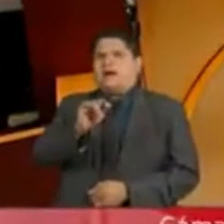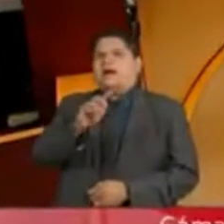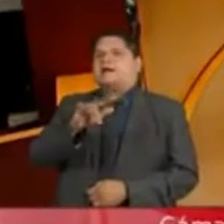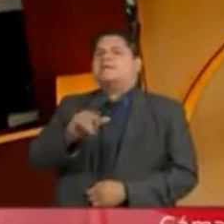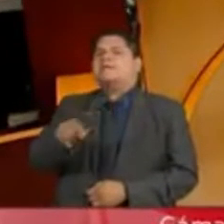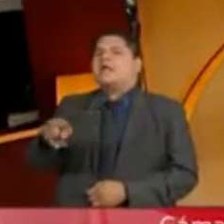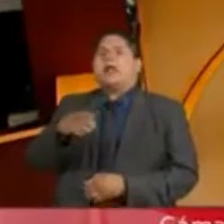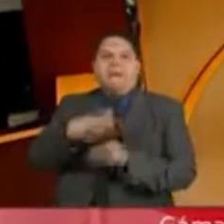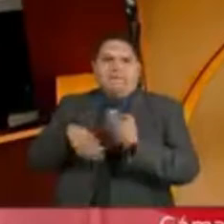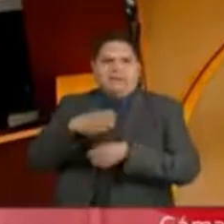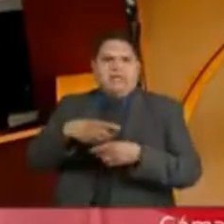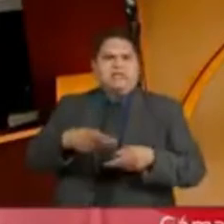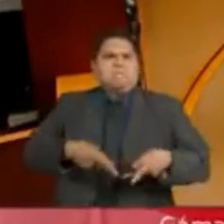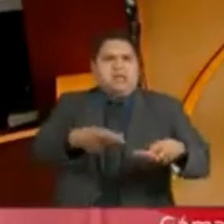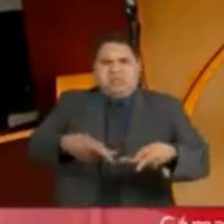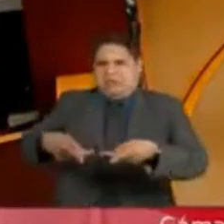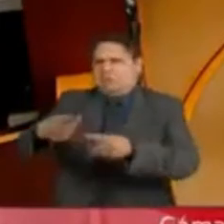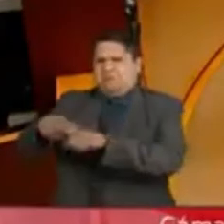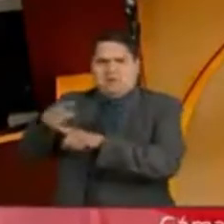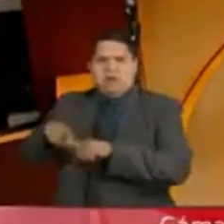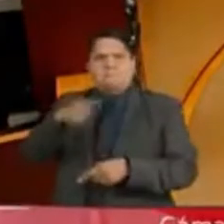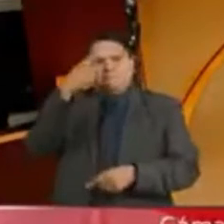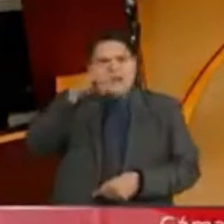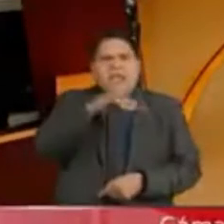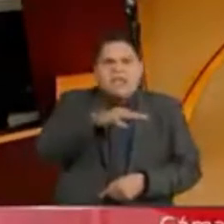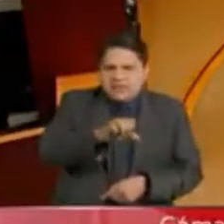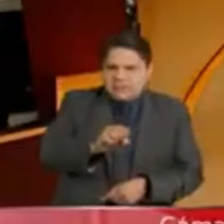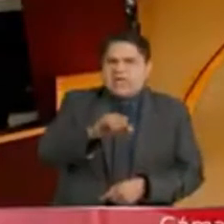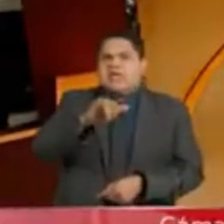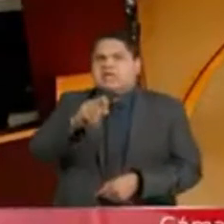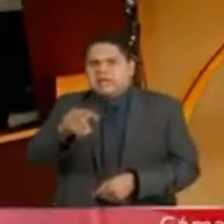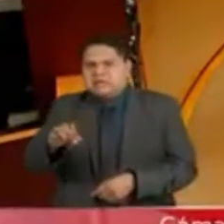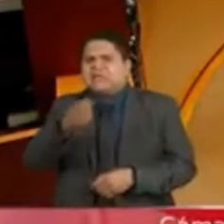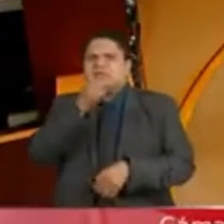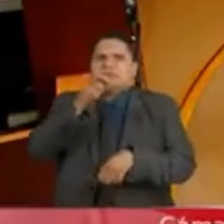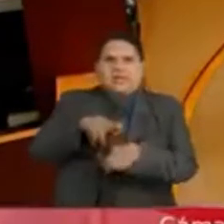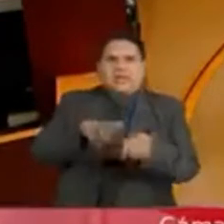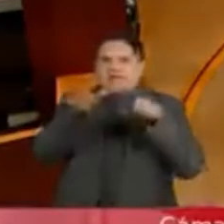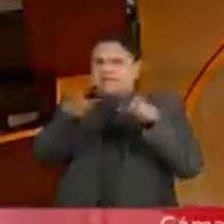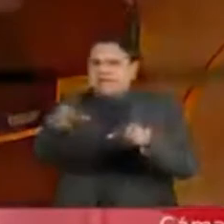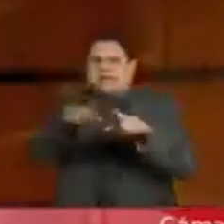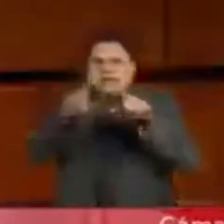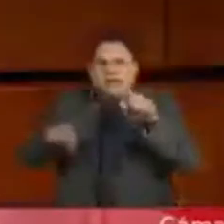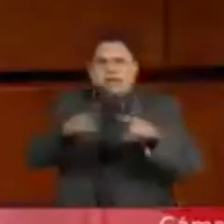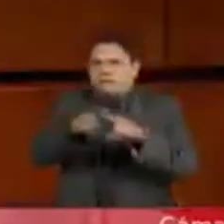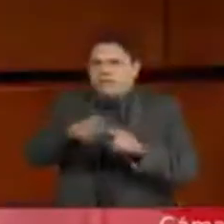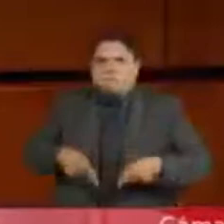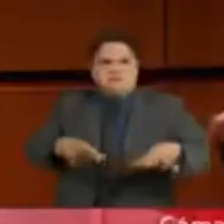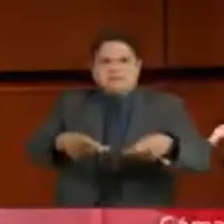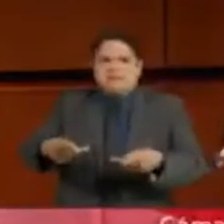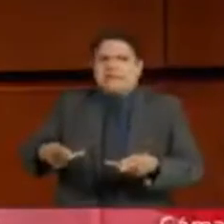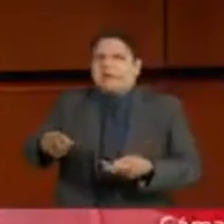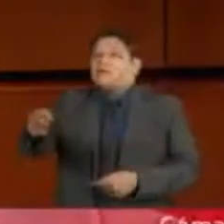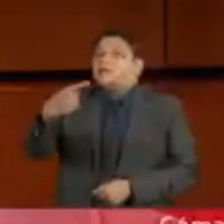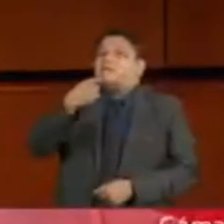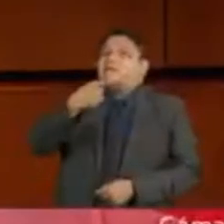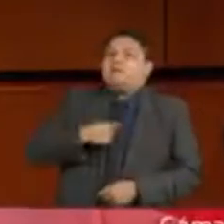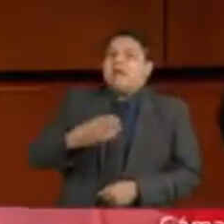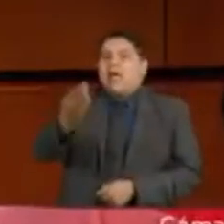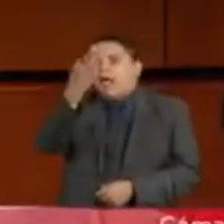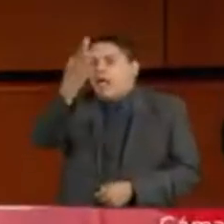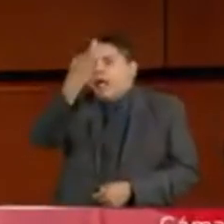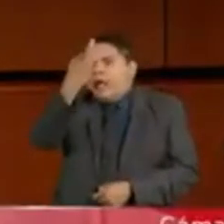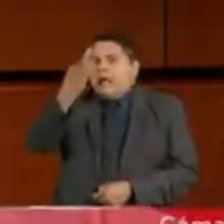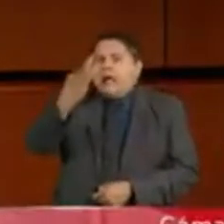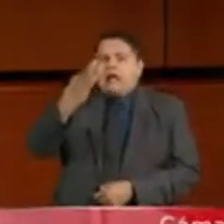que le siguen vendiendo insumos al Seguro Social, al Issste, a la Secretaría de la Defensa Nacional. O sea, no me venga a decir